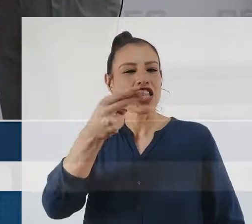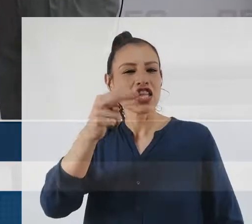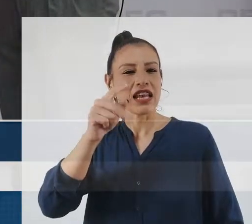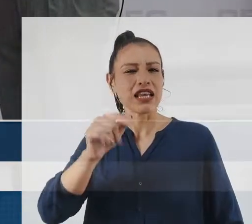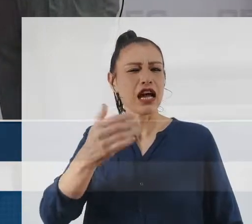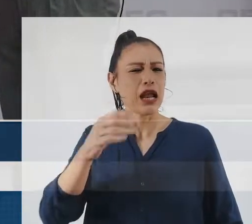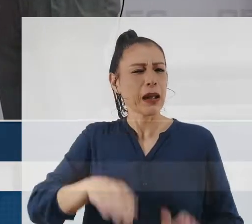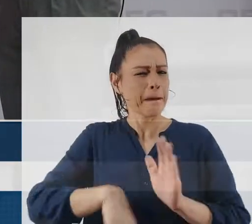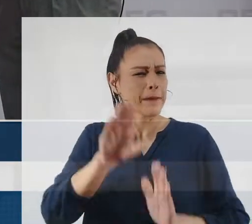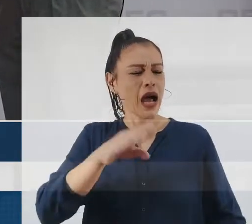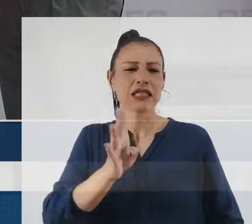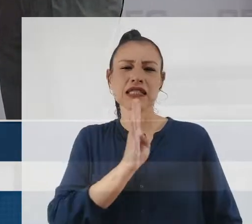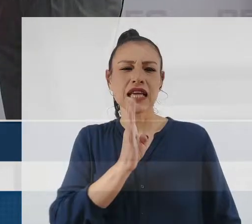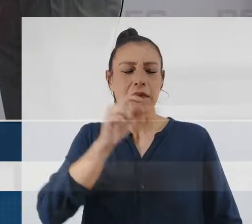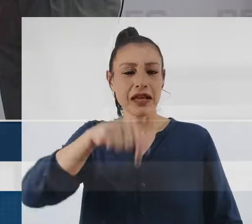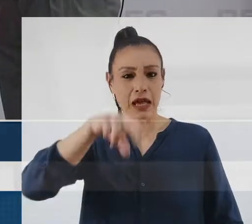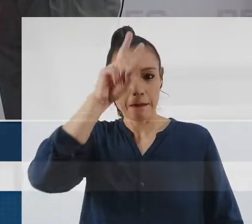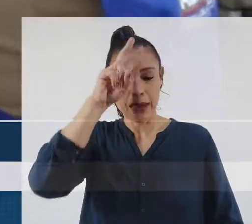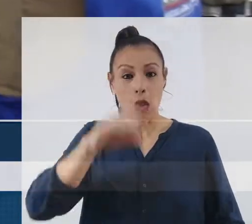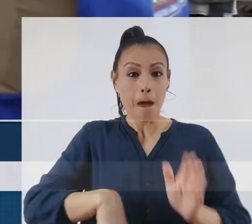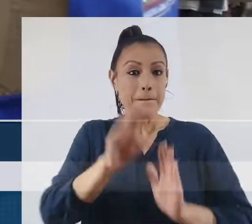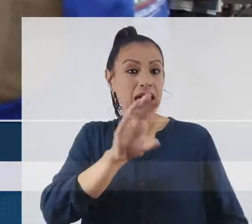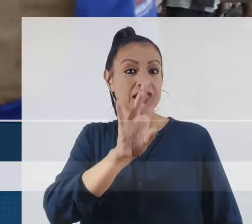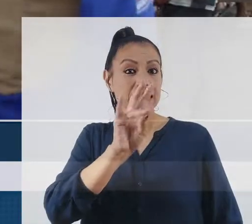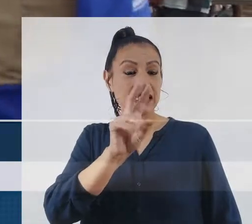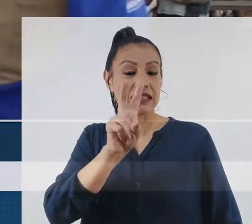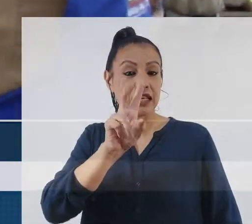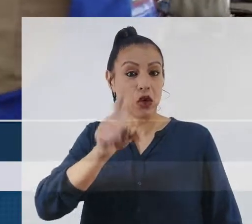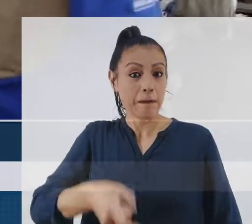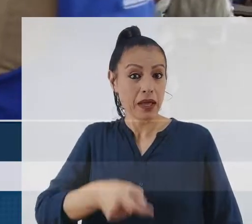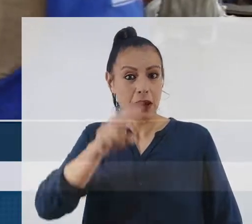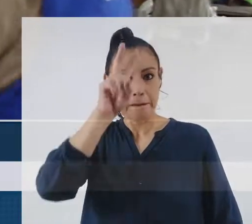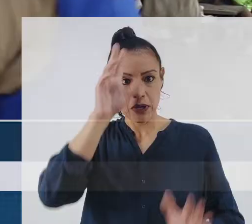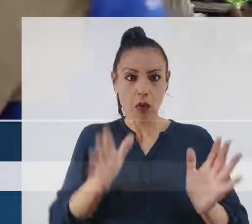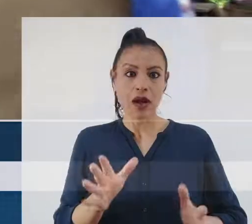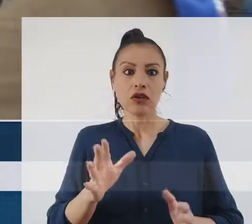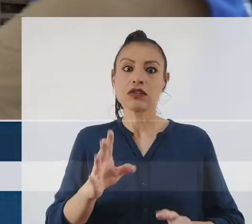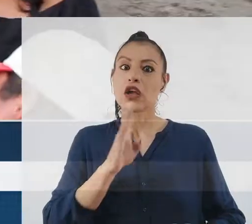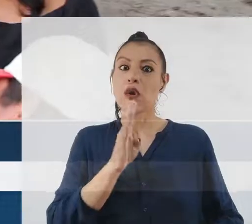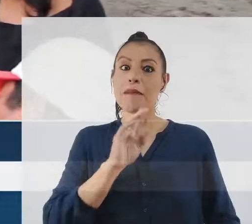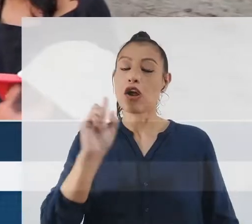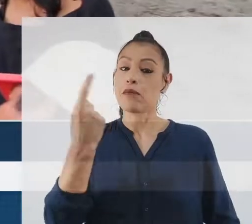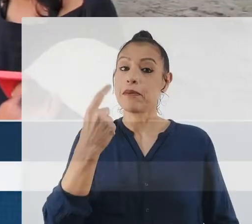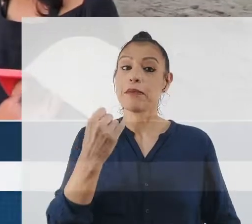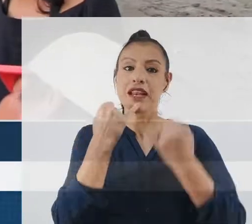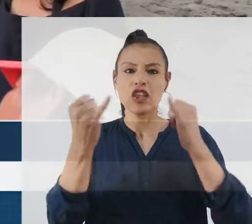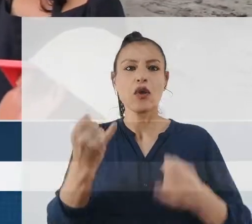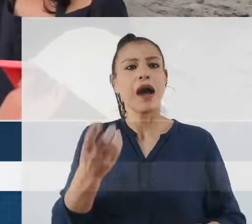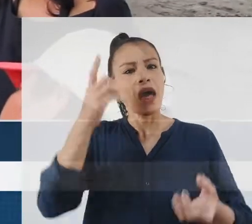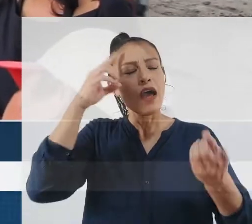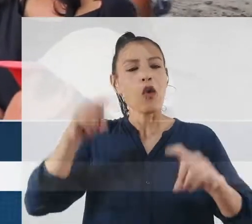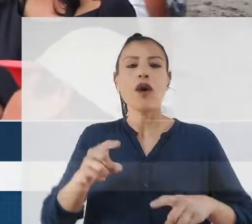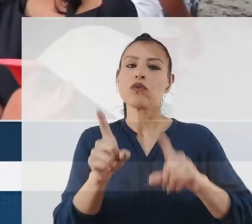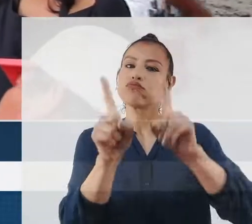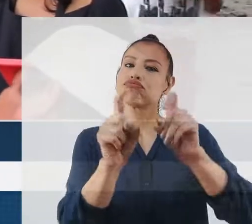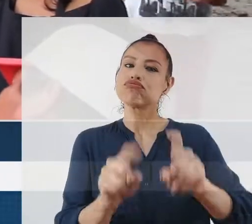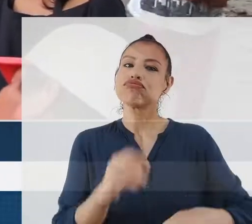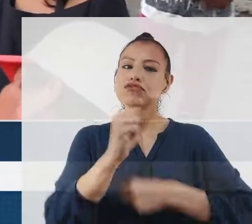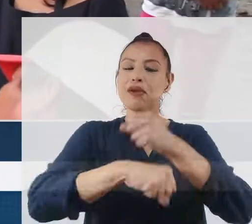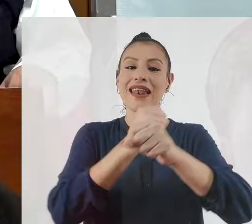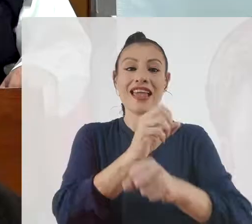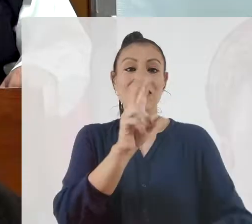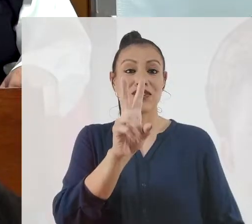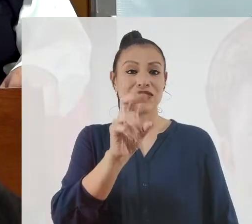en el país, con más de 72.000 compatriotas que lo tienen como lengua materna, según el Censo Nacional de 2017.